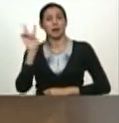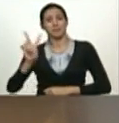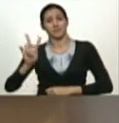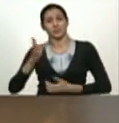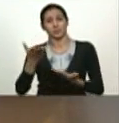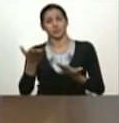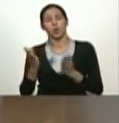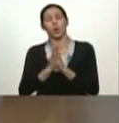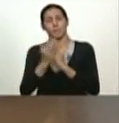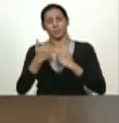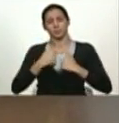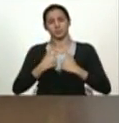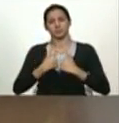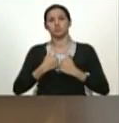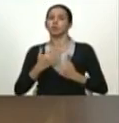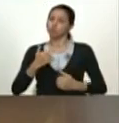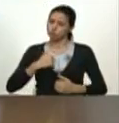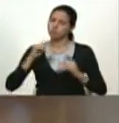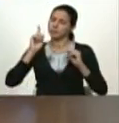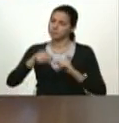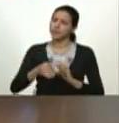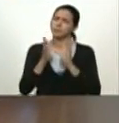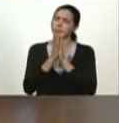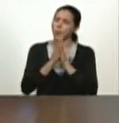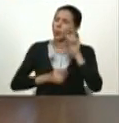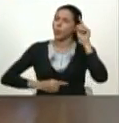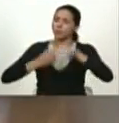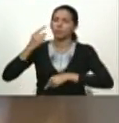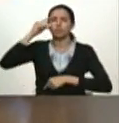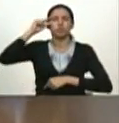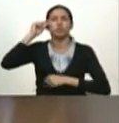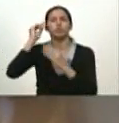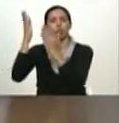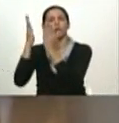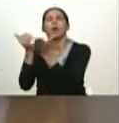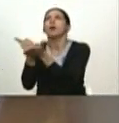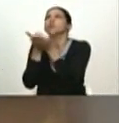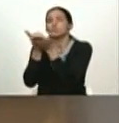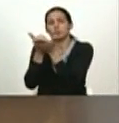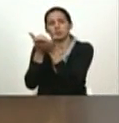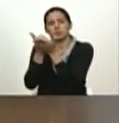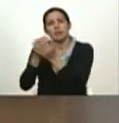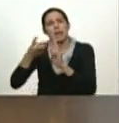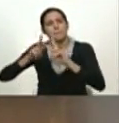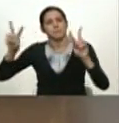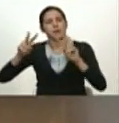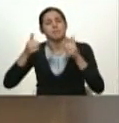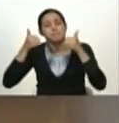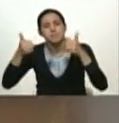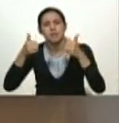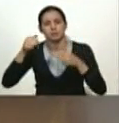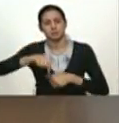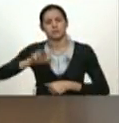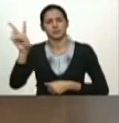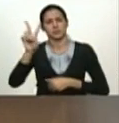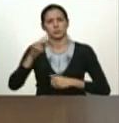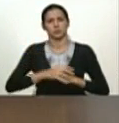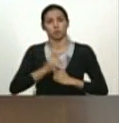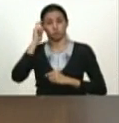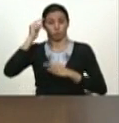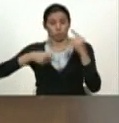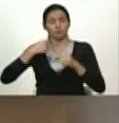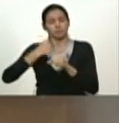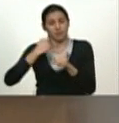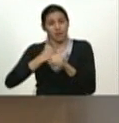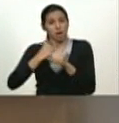y por las oraciones propias también que le pido todos los días a Dios por la prosperidad y la paz de este país y todos los días trabajo